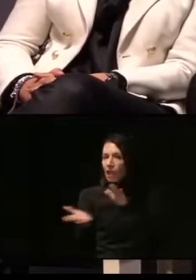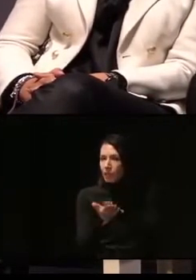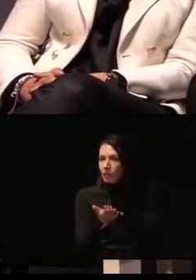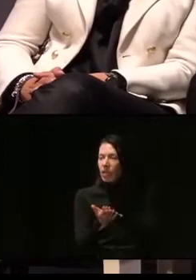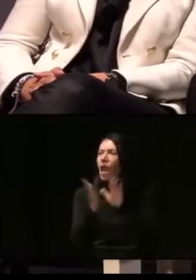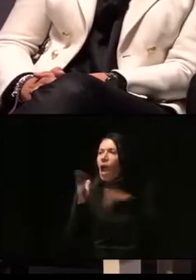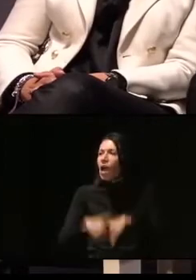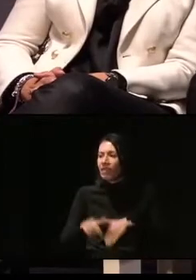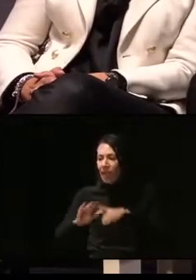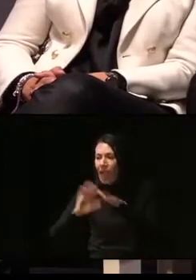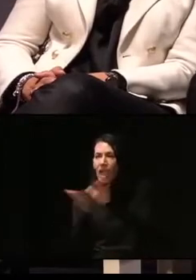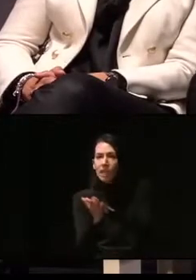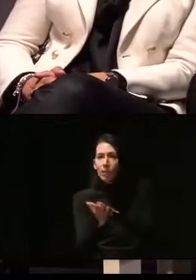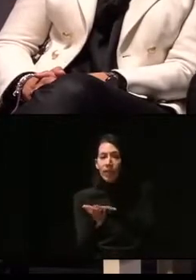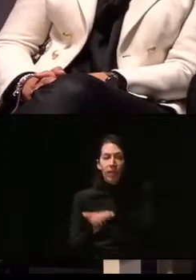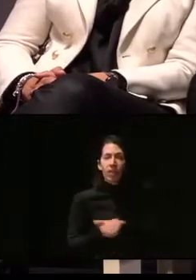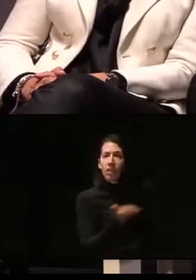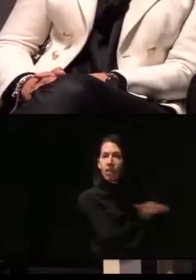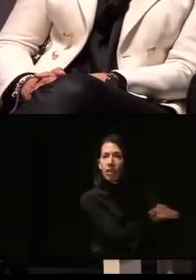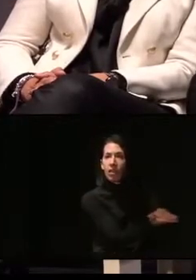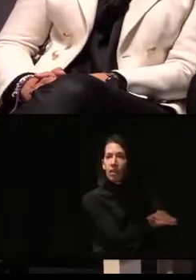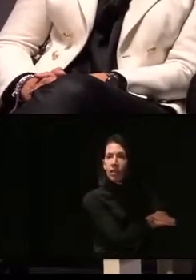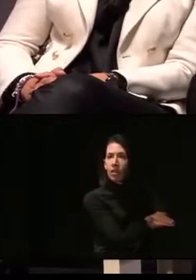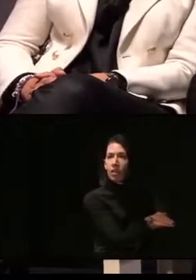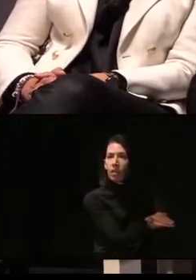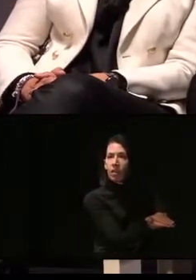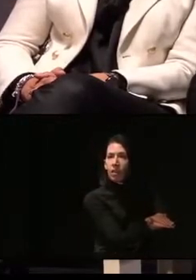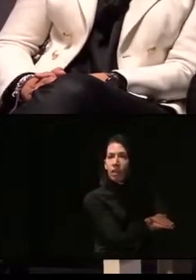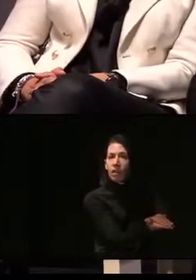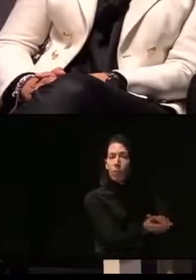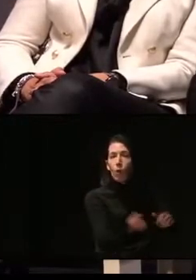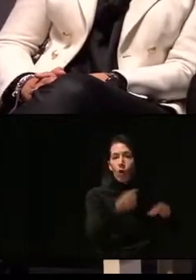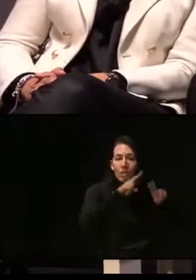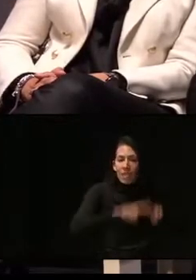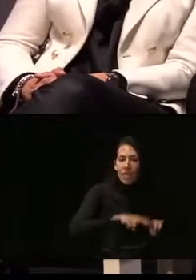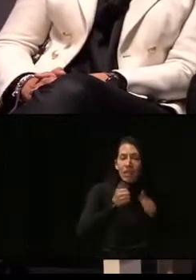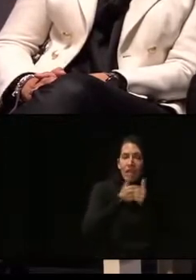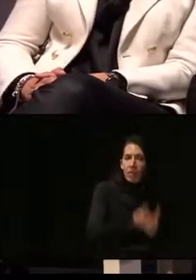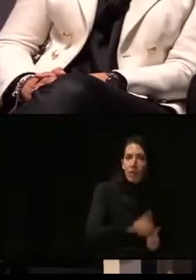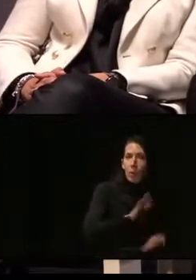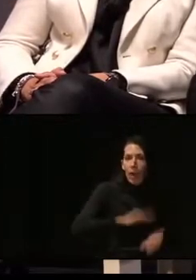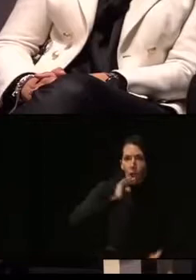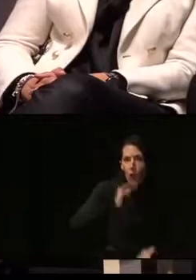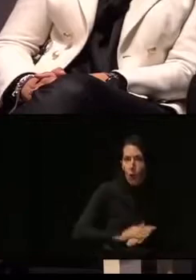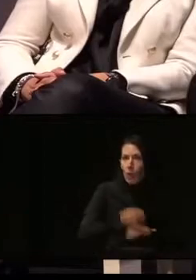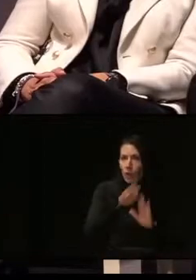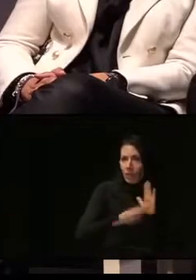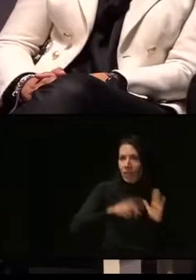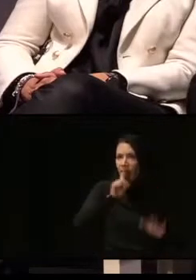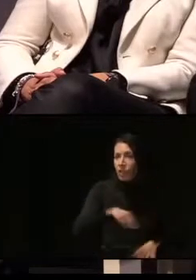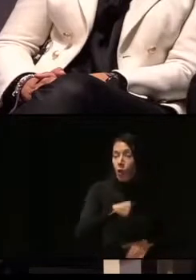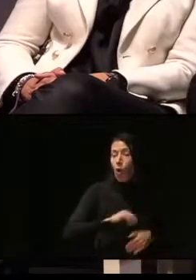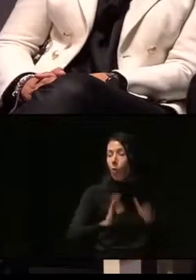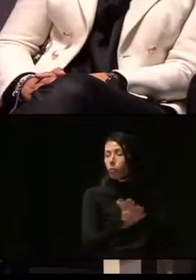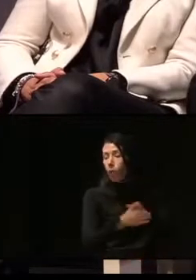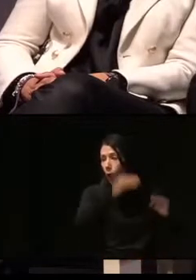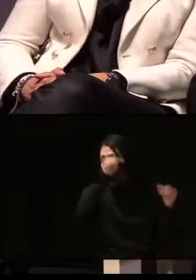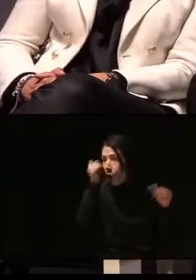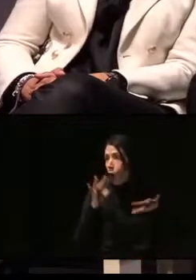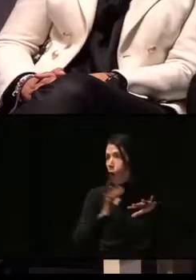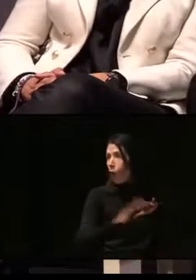supervisión a ese expediente después del acta sancionadora a que se vaya a cumplir la normativa, a que ese señor vaya a realizar las reformas